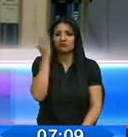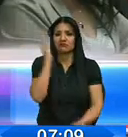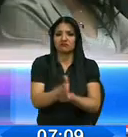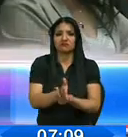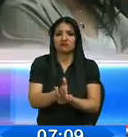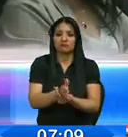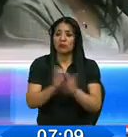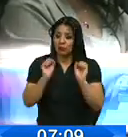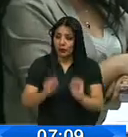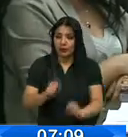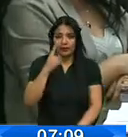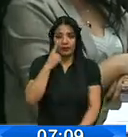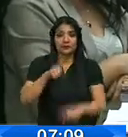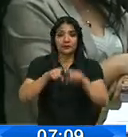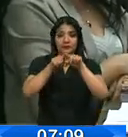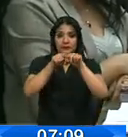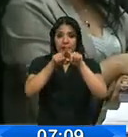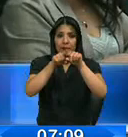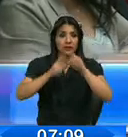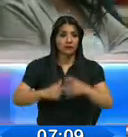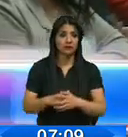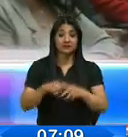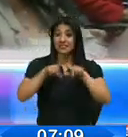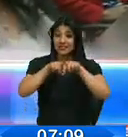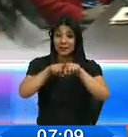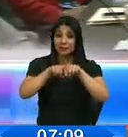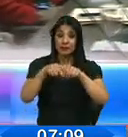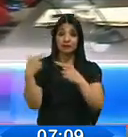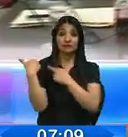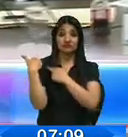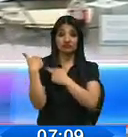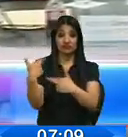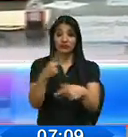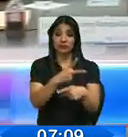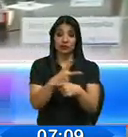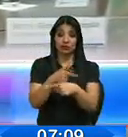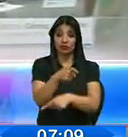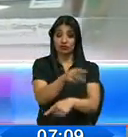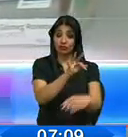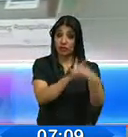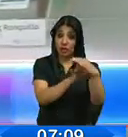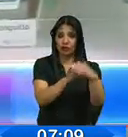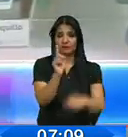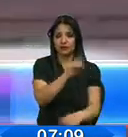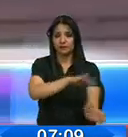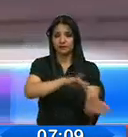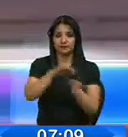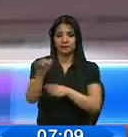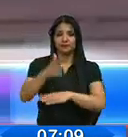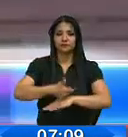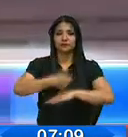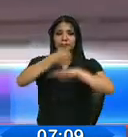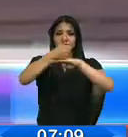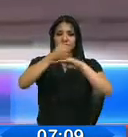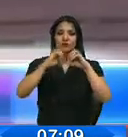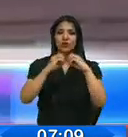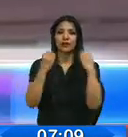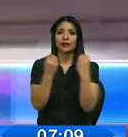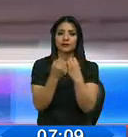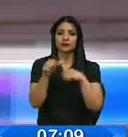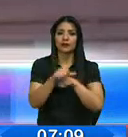acto. Medina insiste en que de ser el caso no es competencia del Consejo de Participación, sino del Tribunal Contencioso